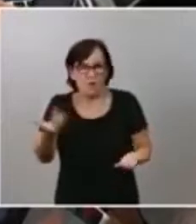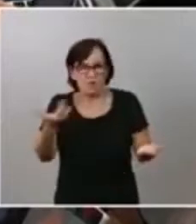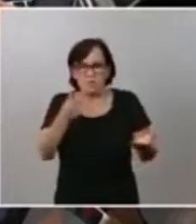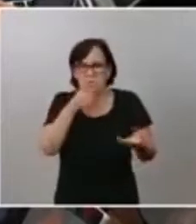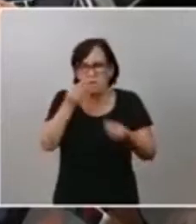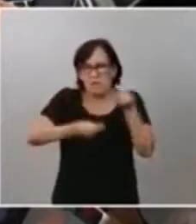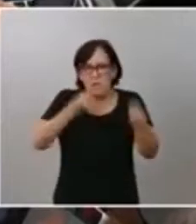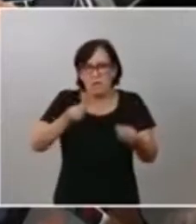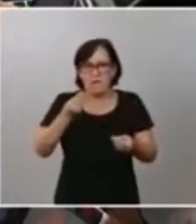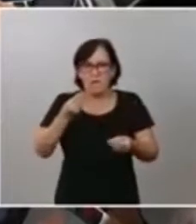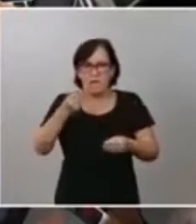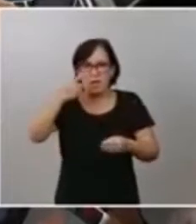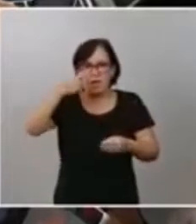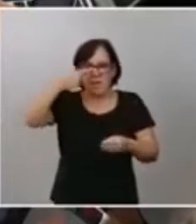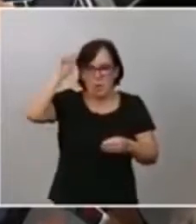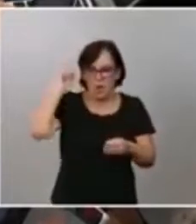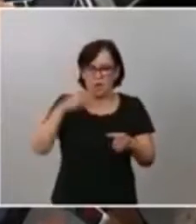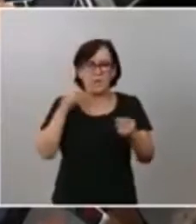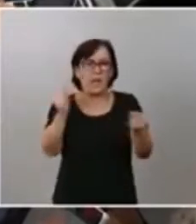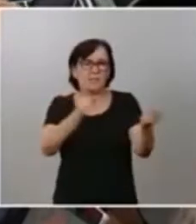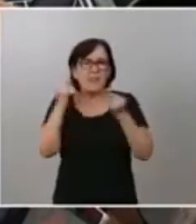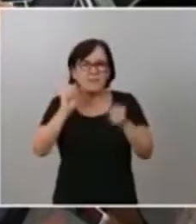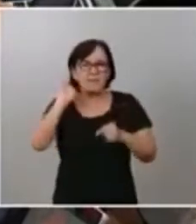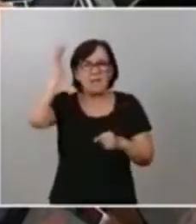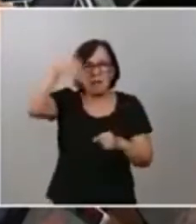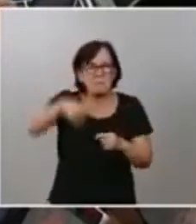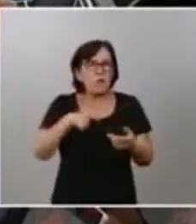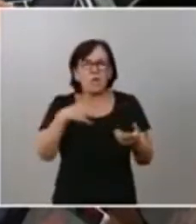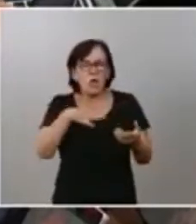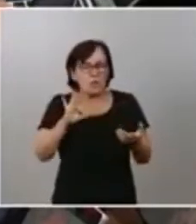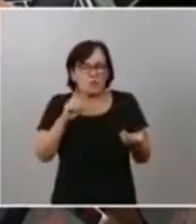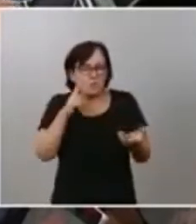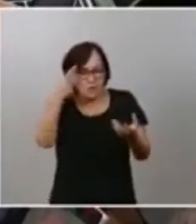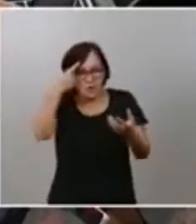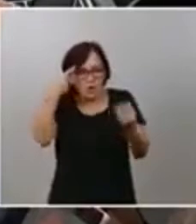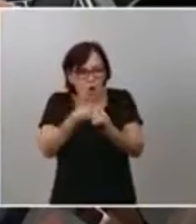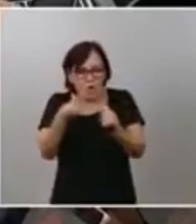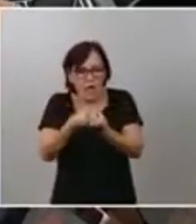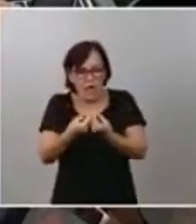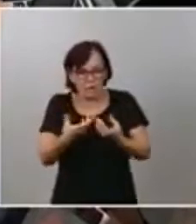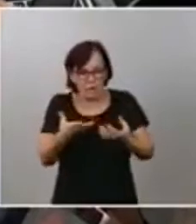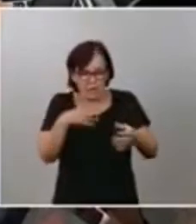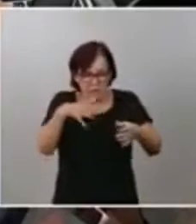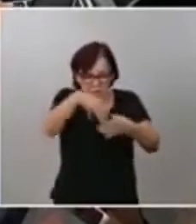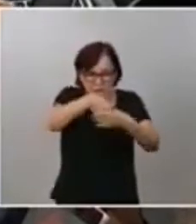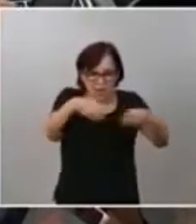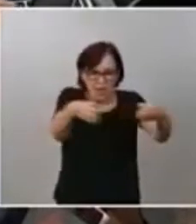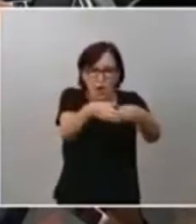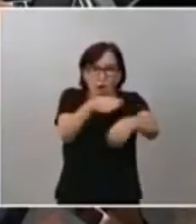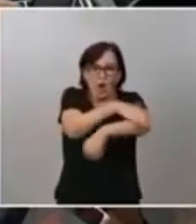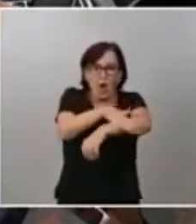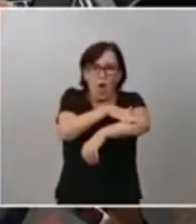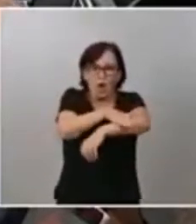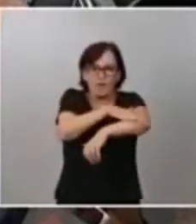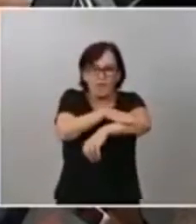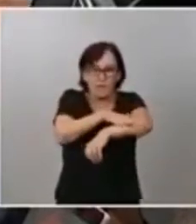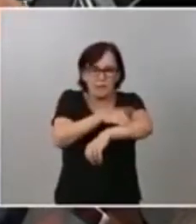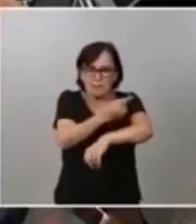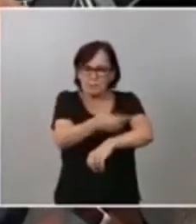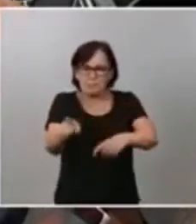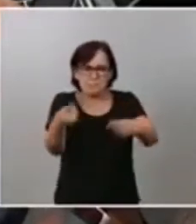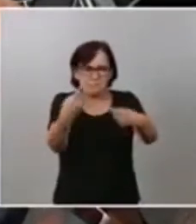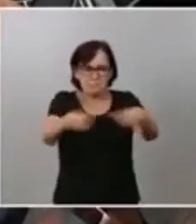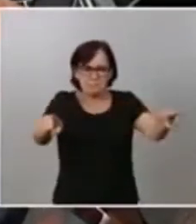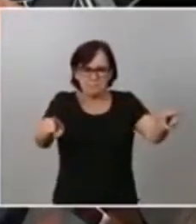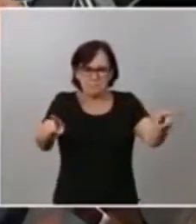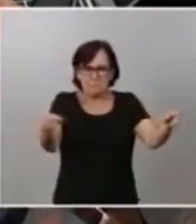el debate de la República. No sé cómo es posible la convivencia en el seno del mismo Gobierno de posiciones tan distintas sobre algo tan